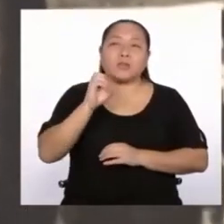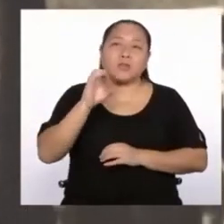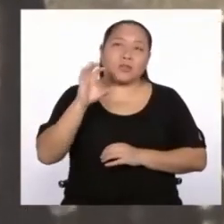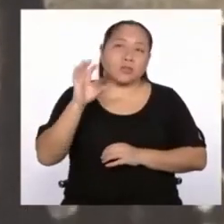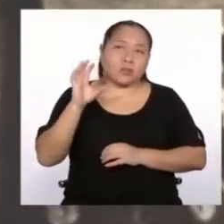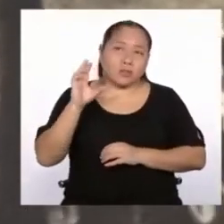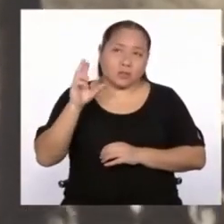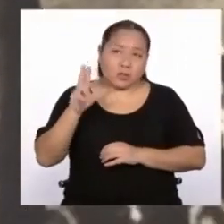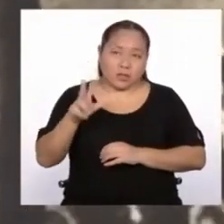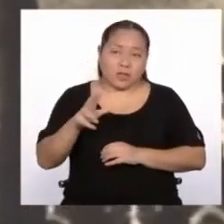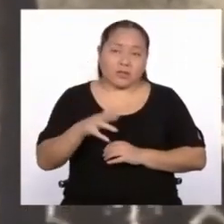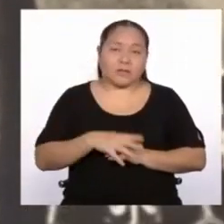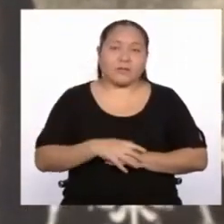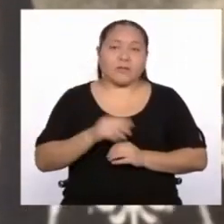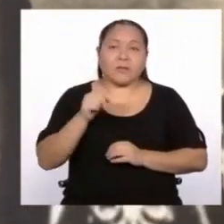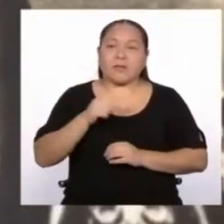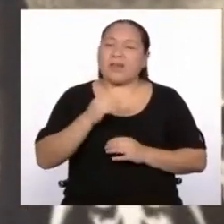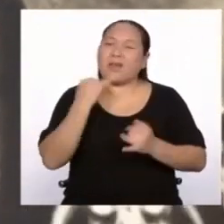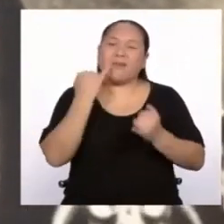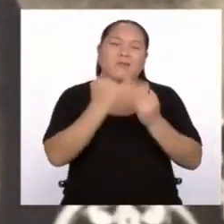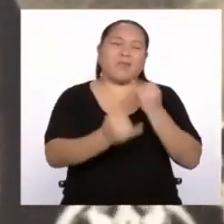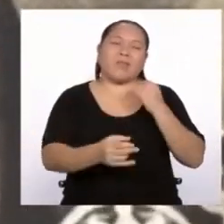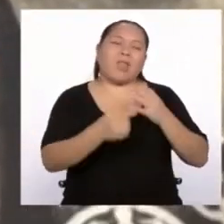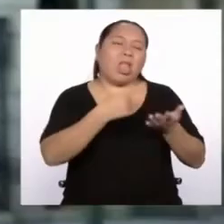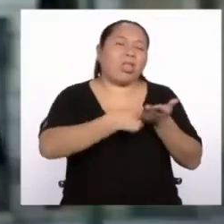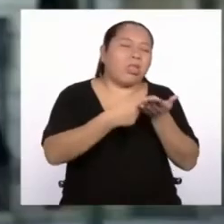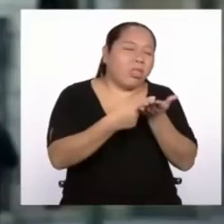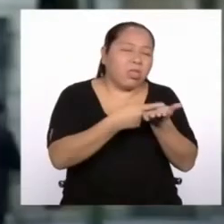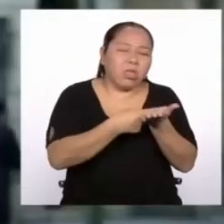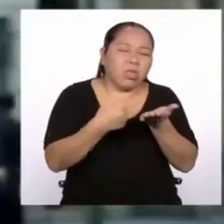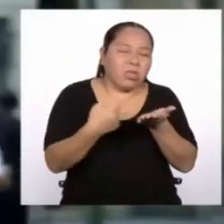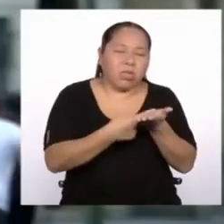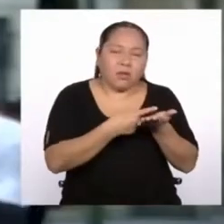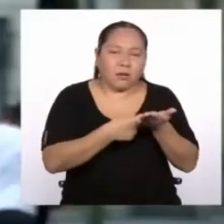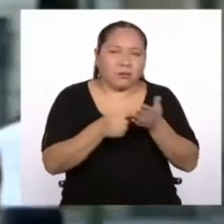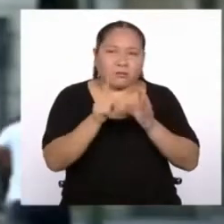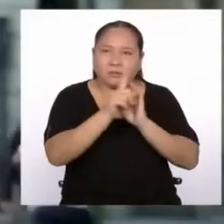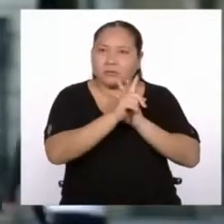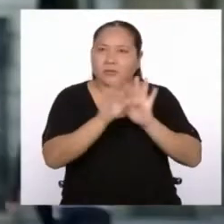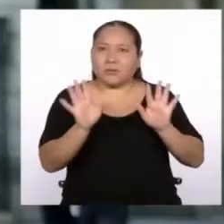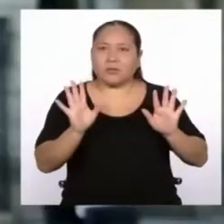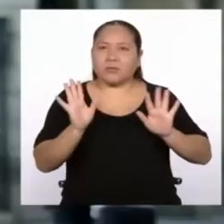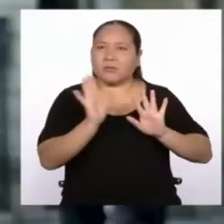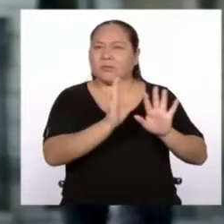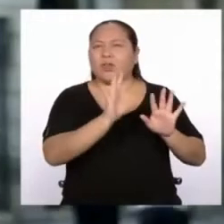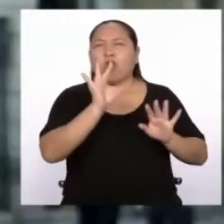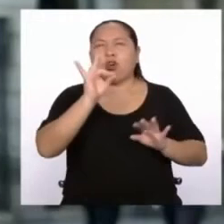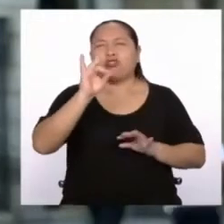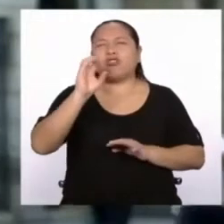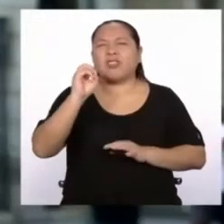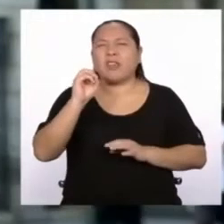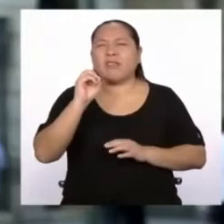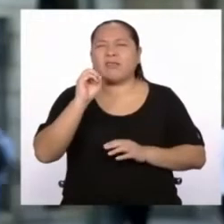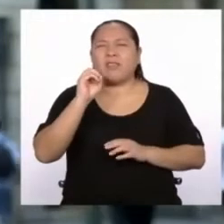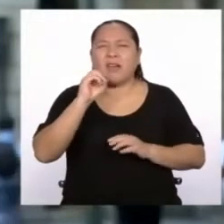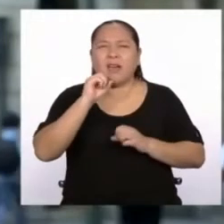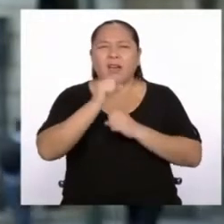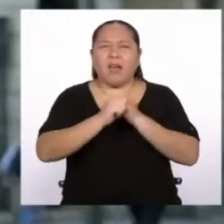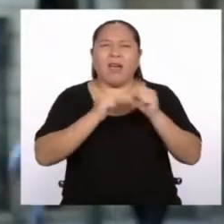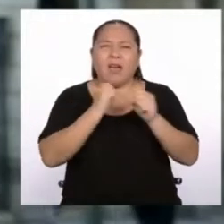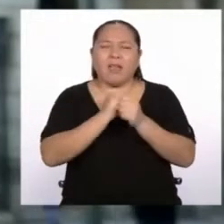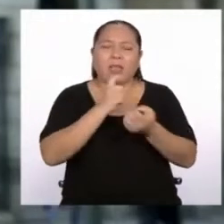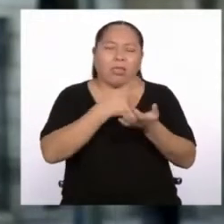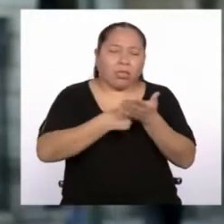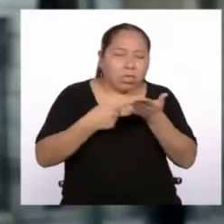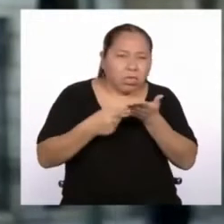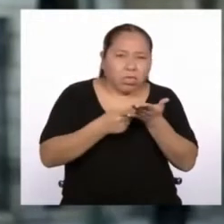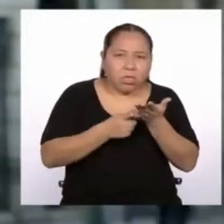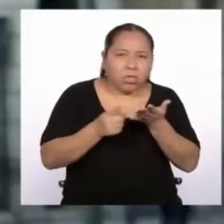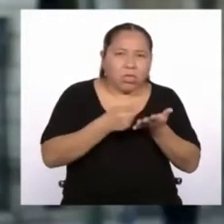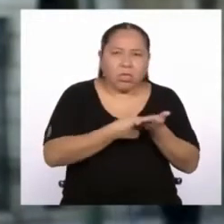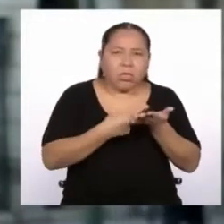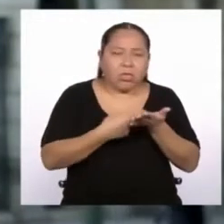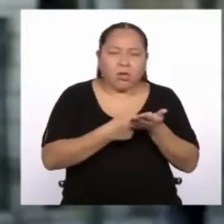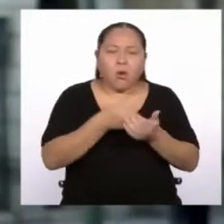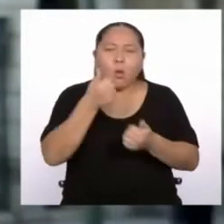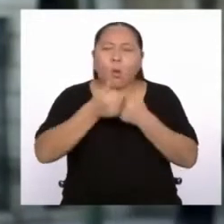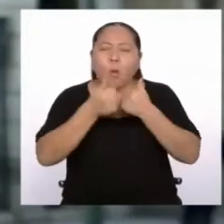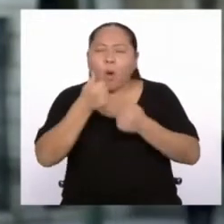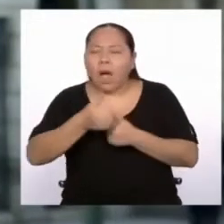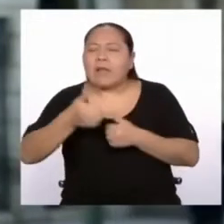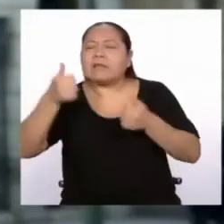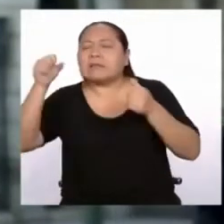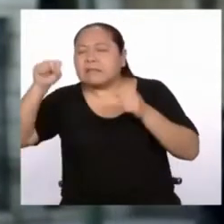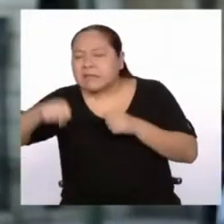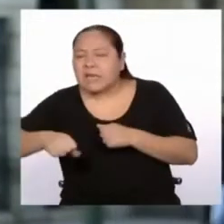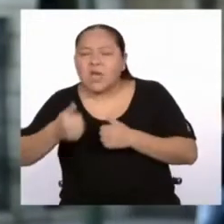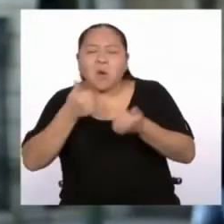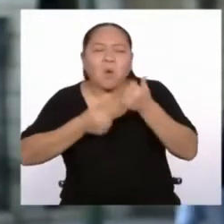fin a todo un debate anterior de casi 80 años en el siglo XIX por cuál era la versión del